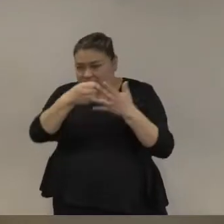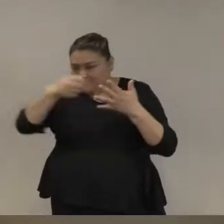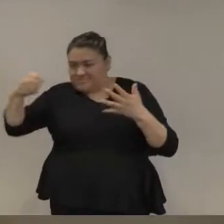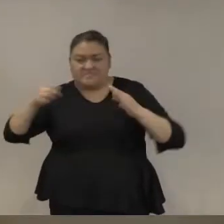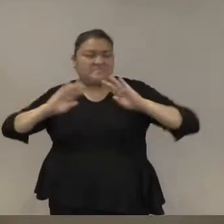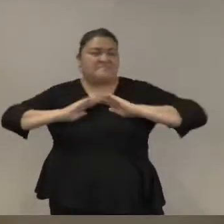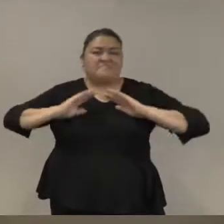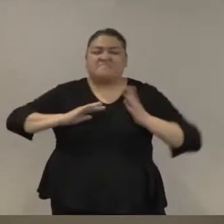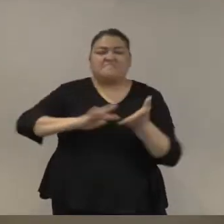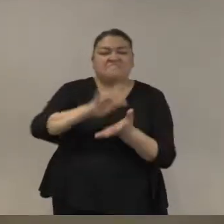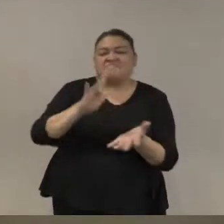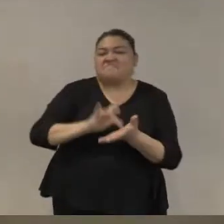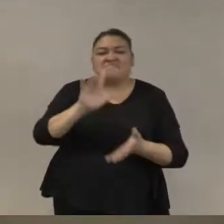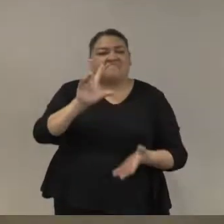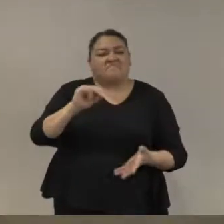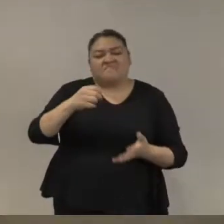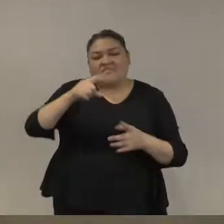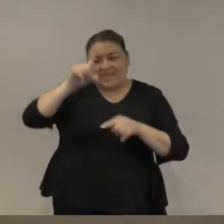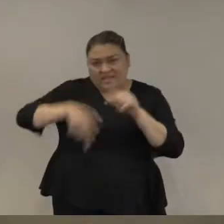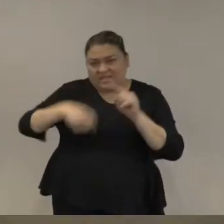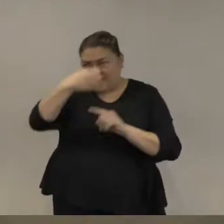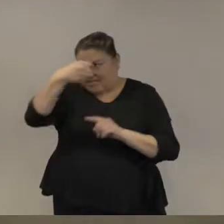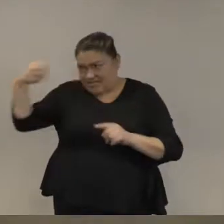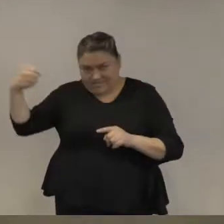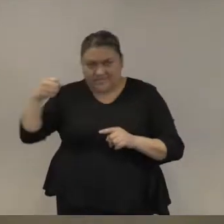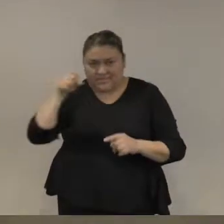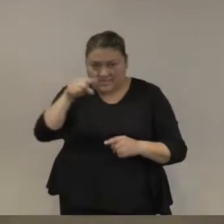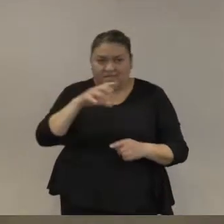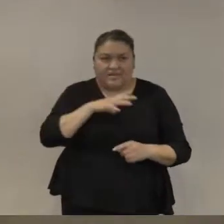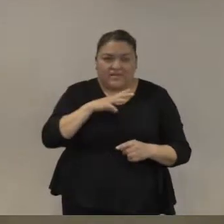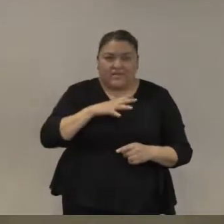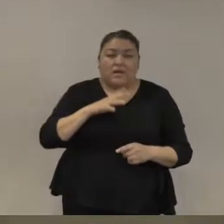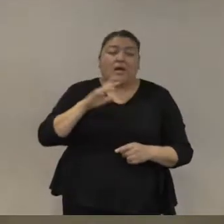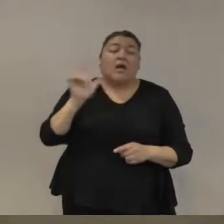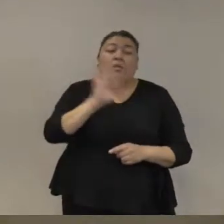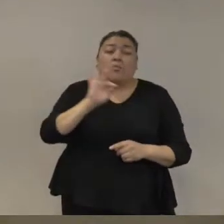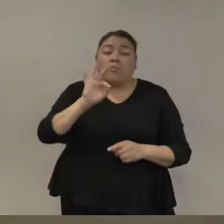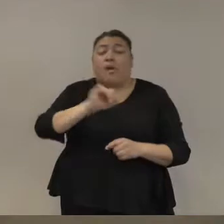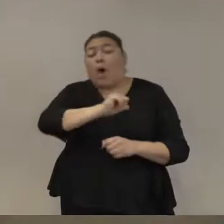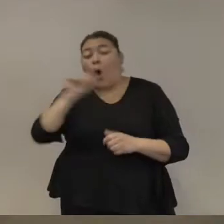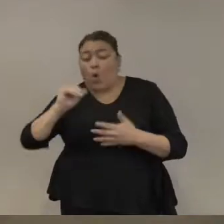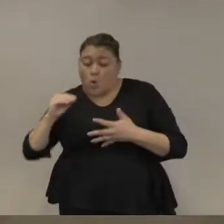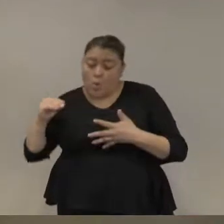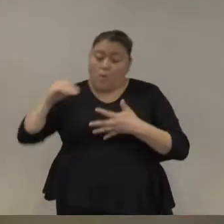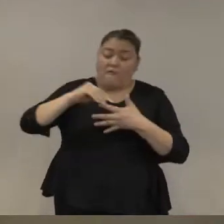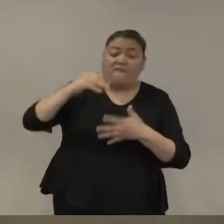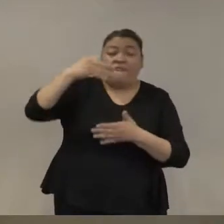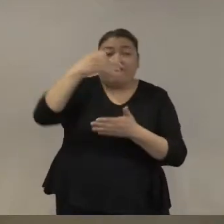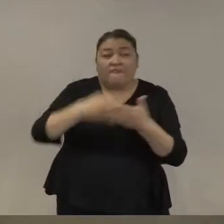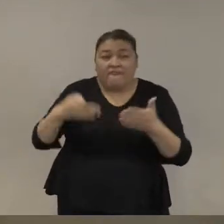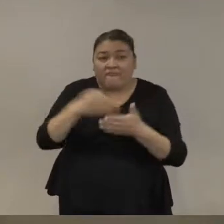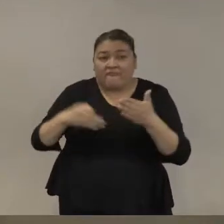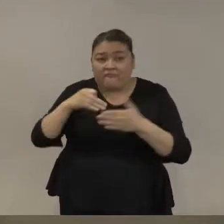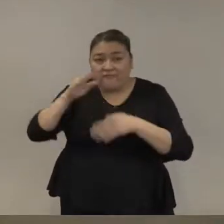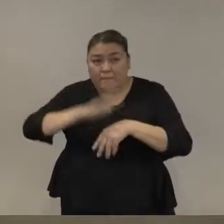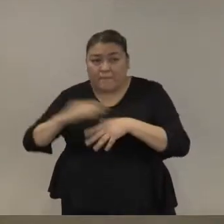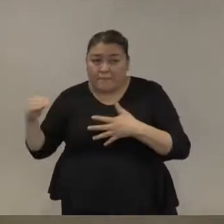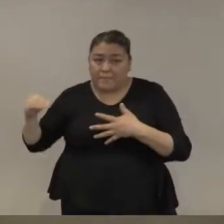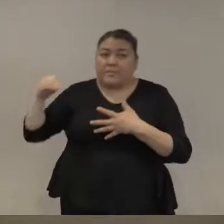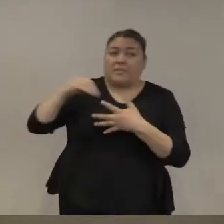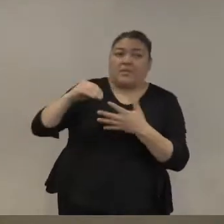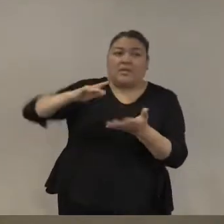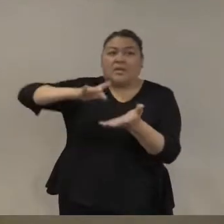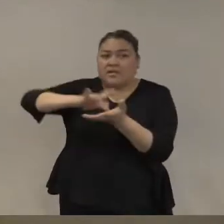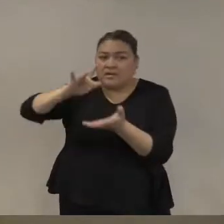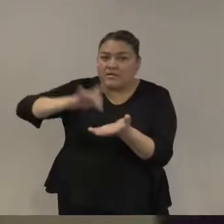no pertenece pero esperemos hay un pilar último que también es muy importante la veeduría externa